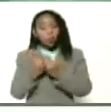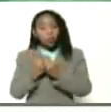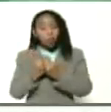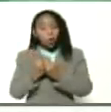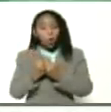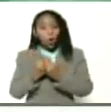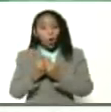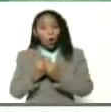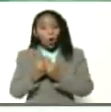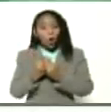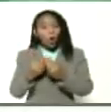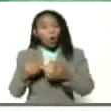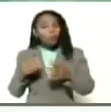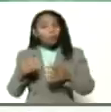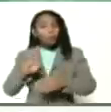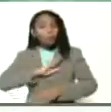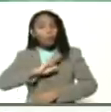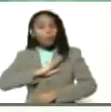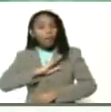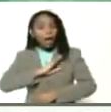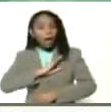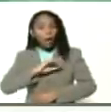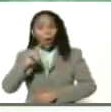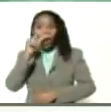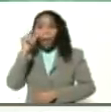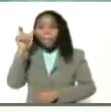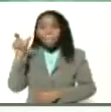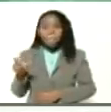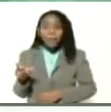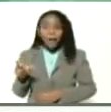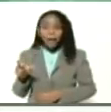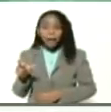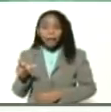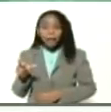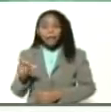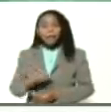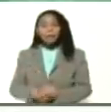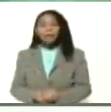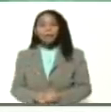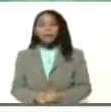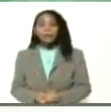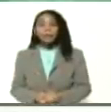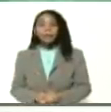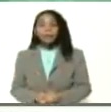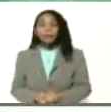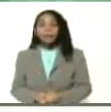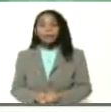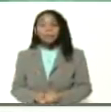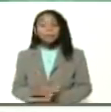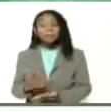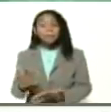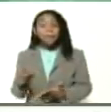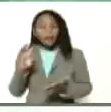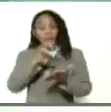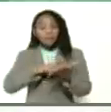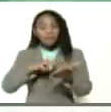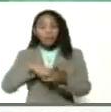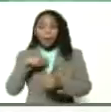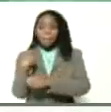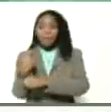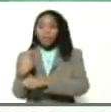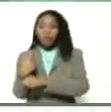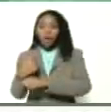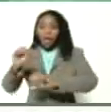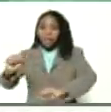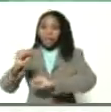copropietario Roberto Jesús Lugo Briceño de Agroinversiones El